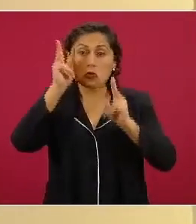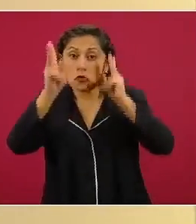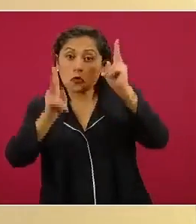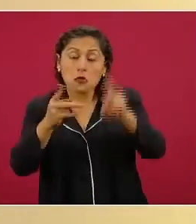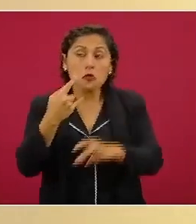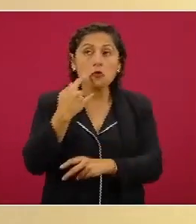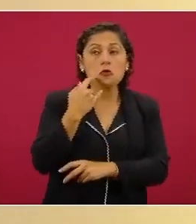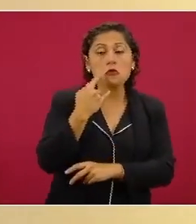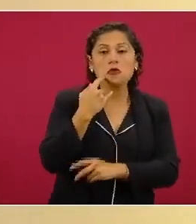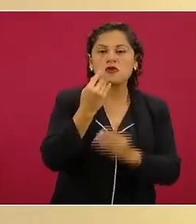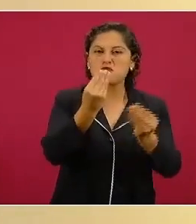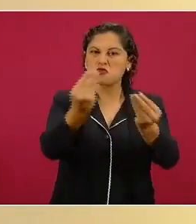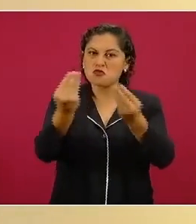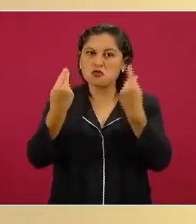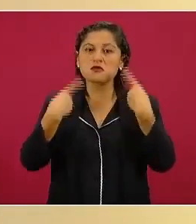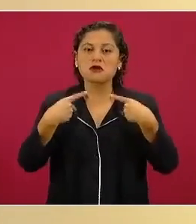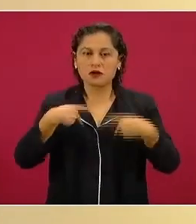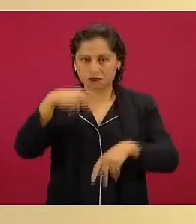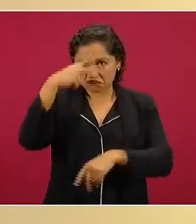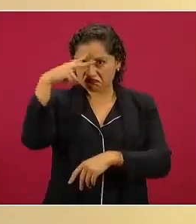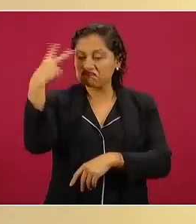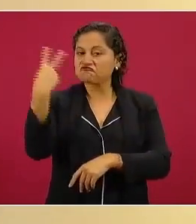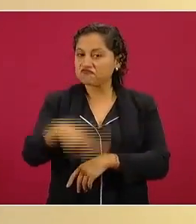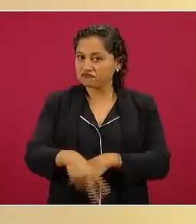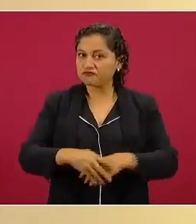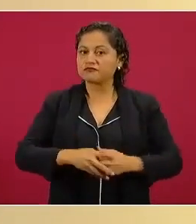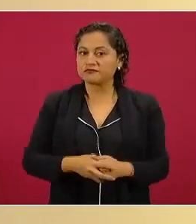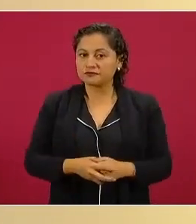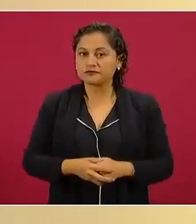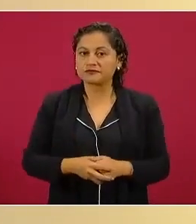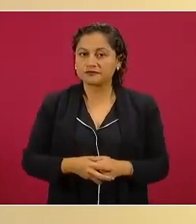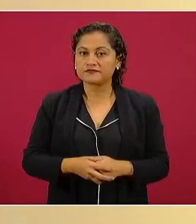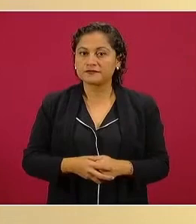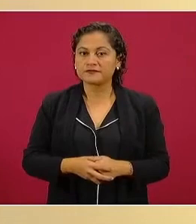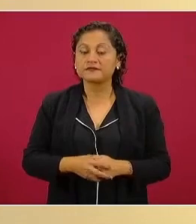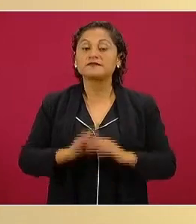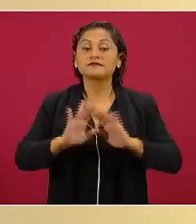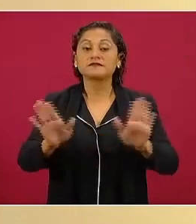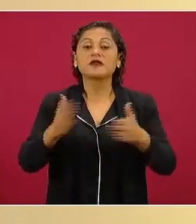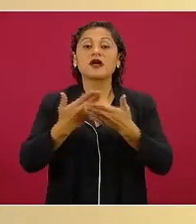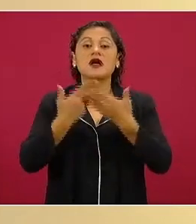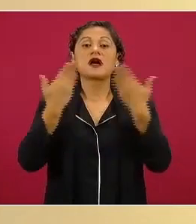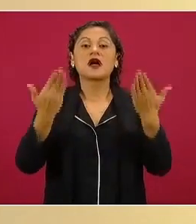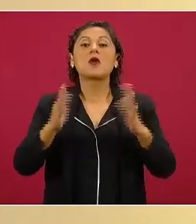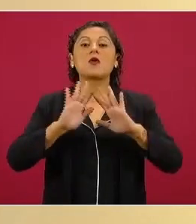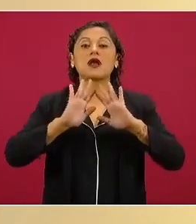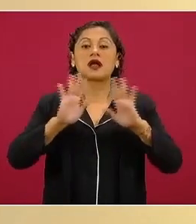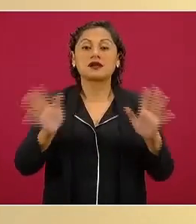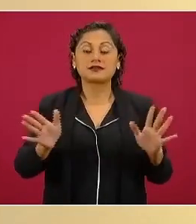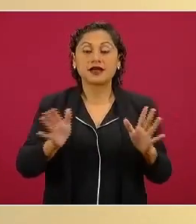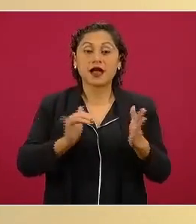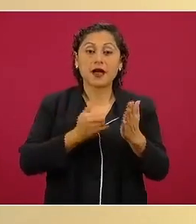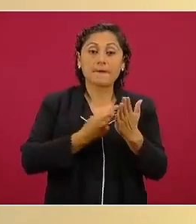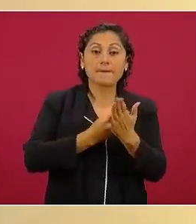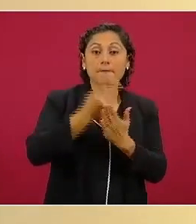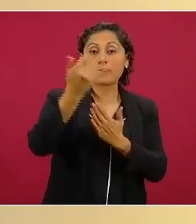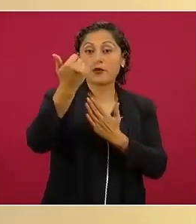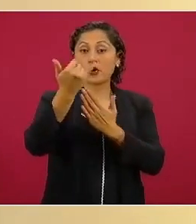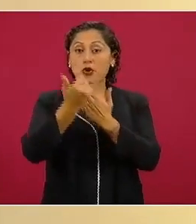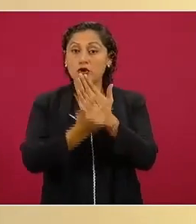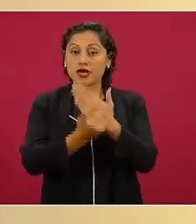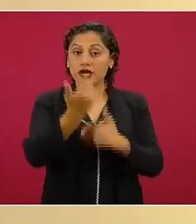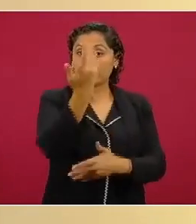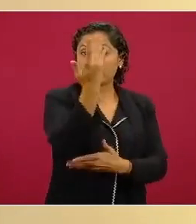ya se inició el programa de 800 hectáreas para el bosque